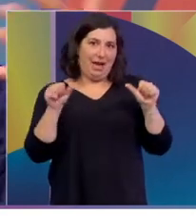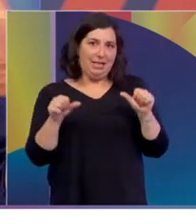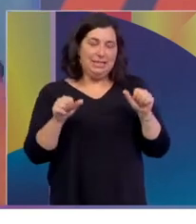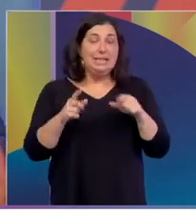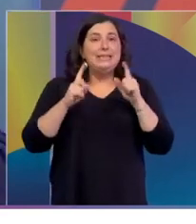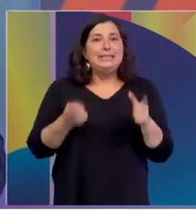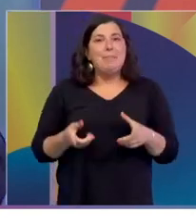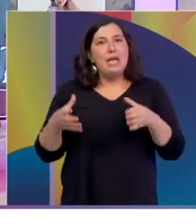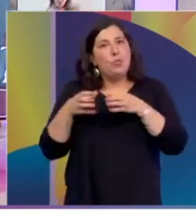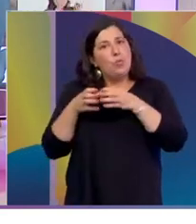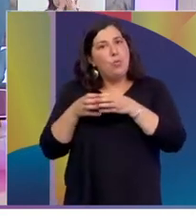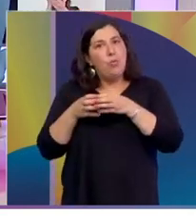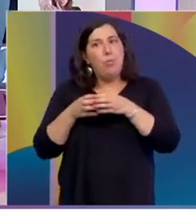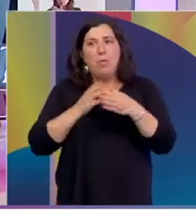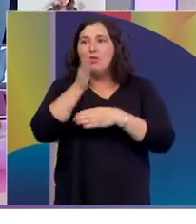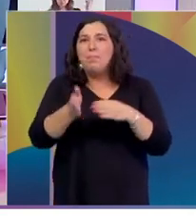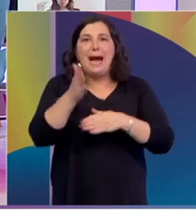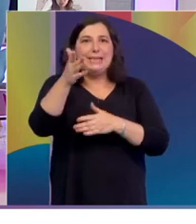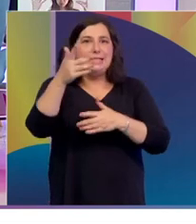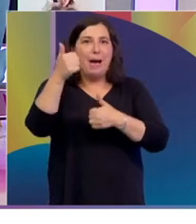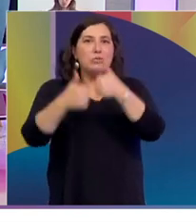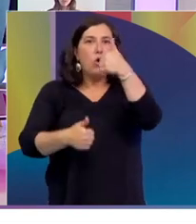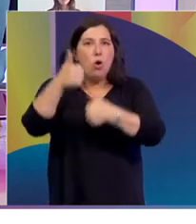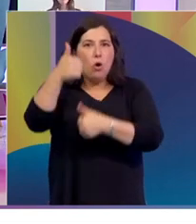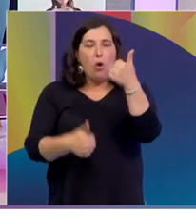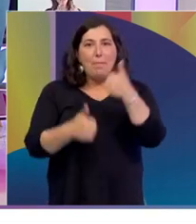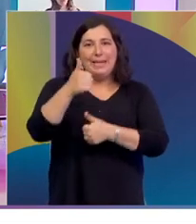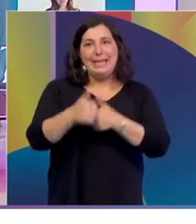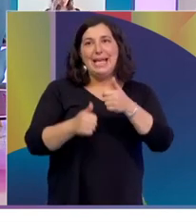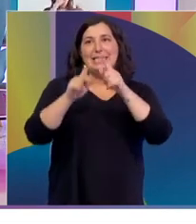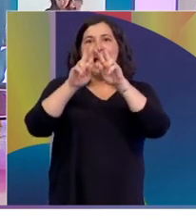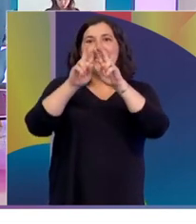del grupo, participamos en competencias de la Federación de Natación.